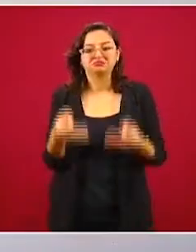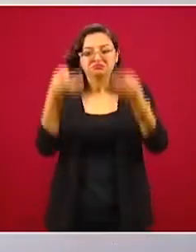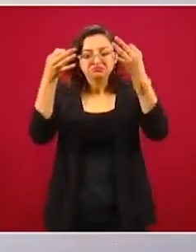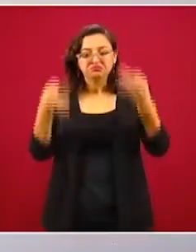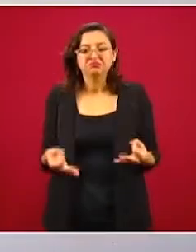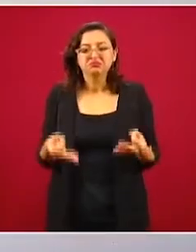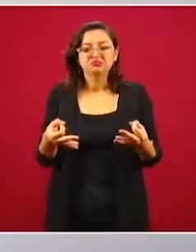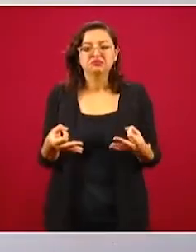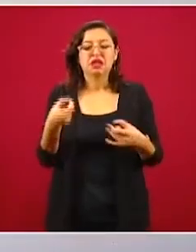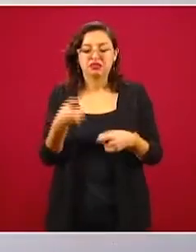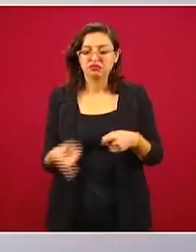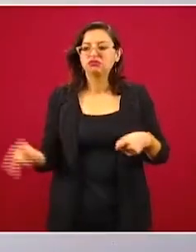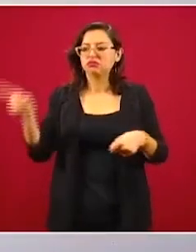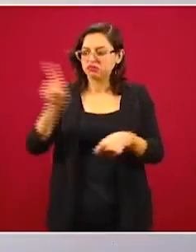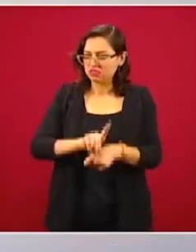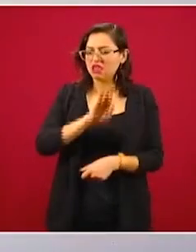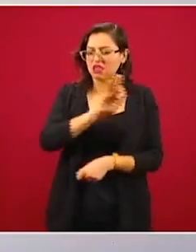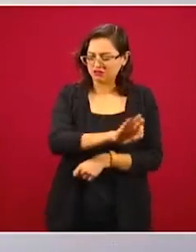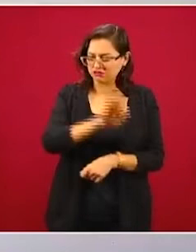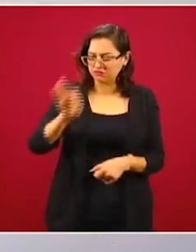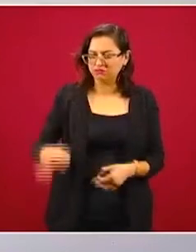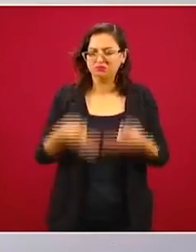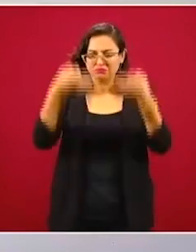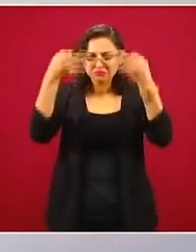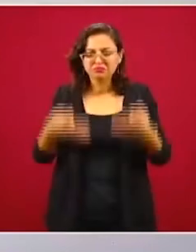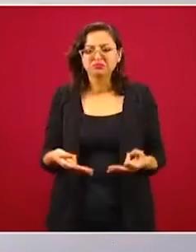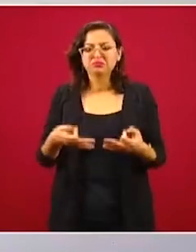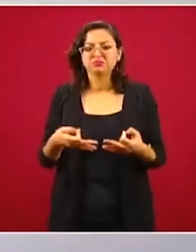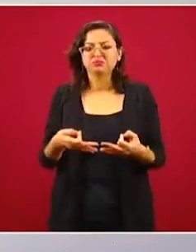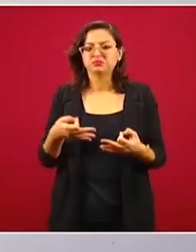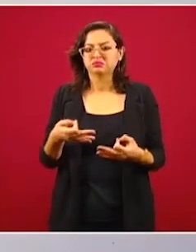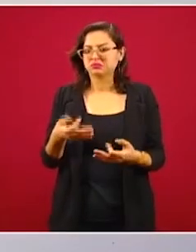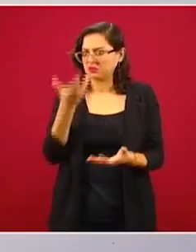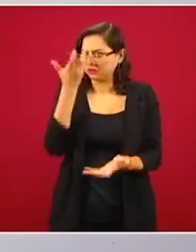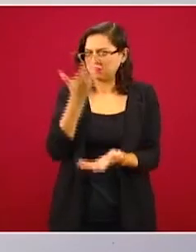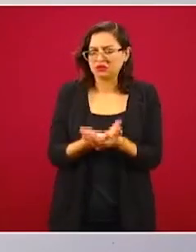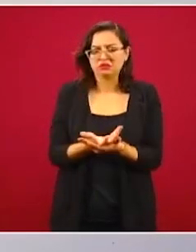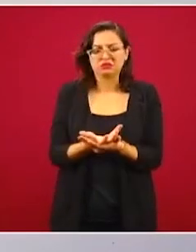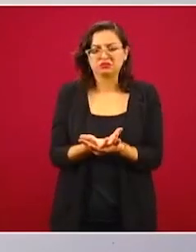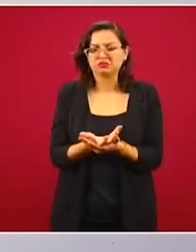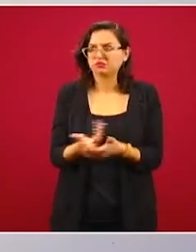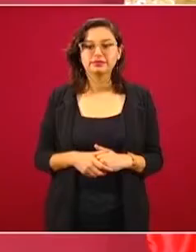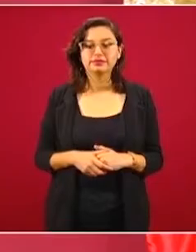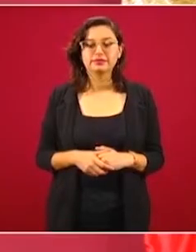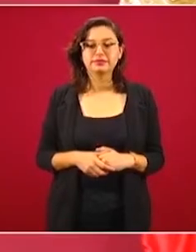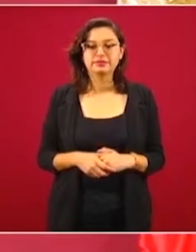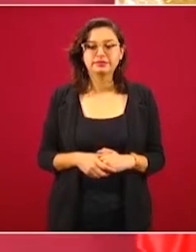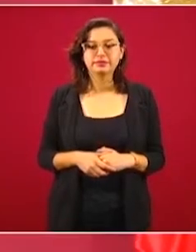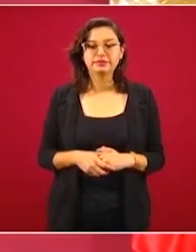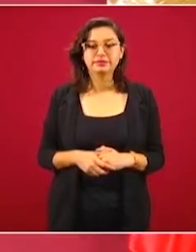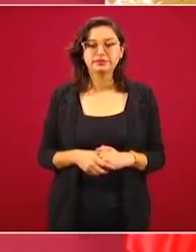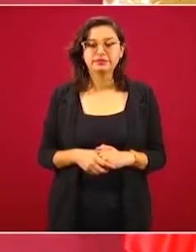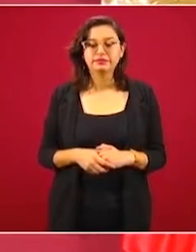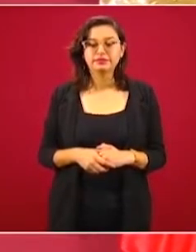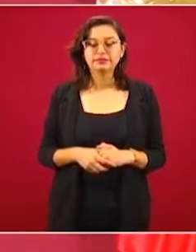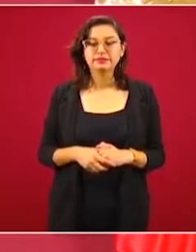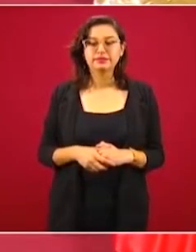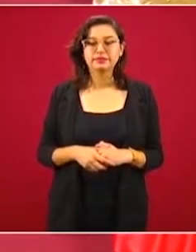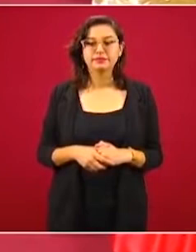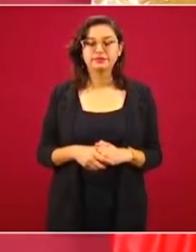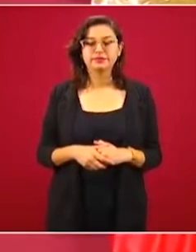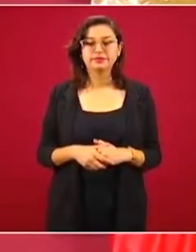festivo de celebración. ahora